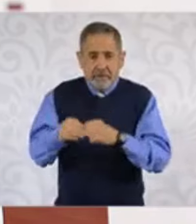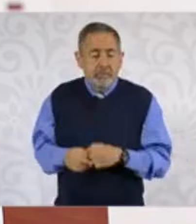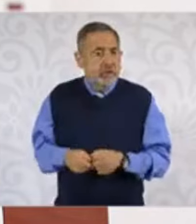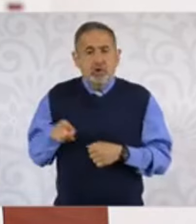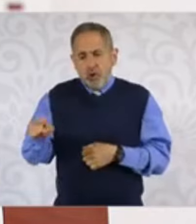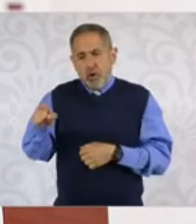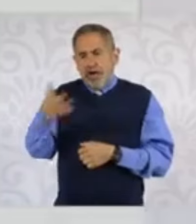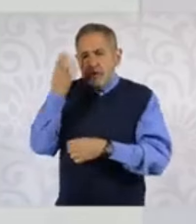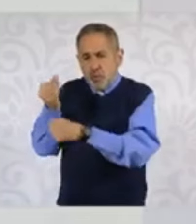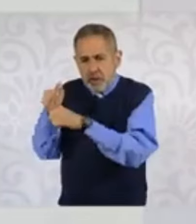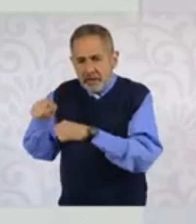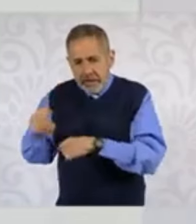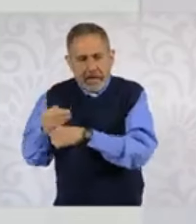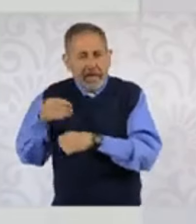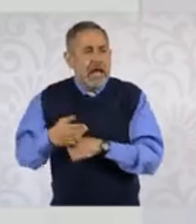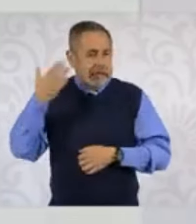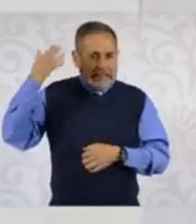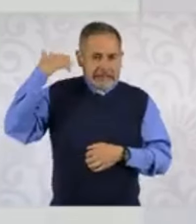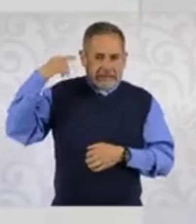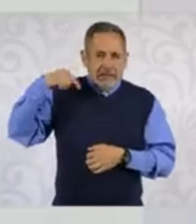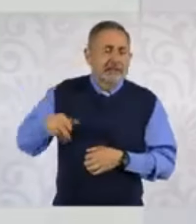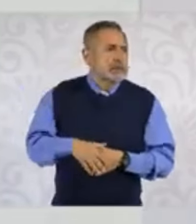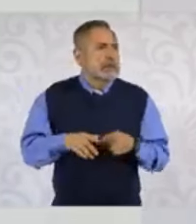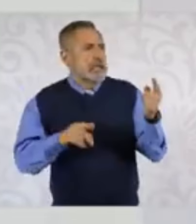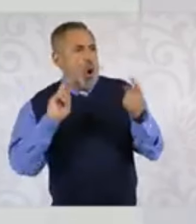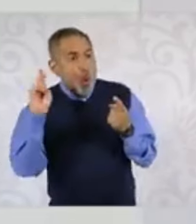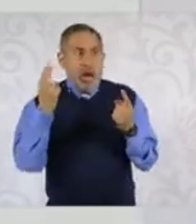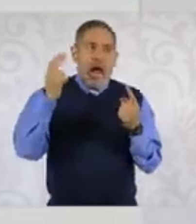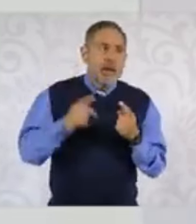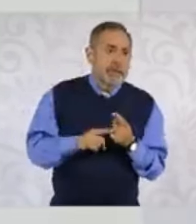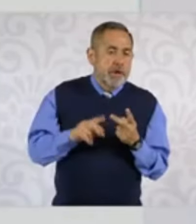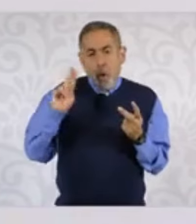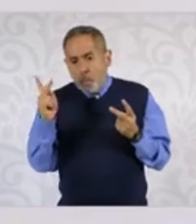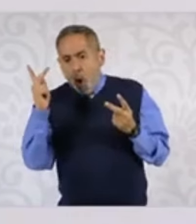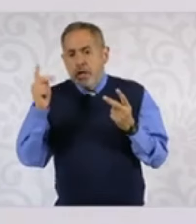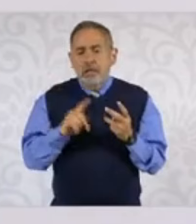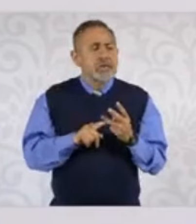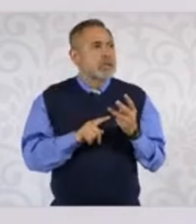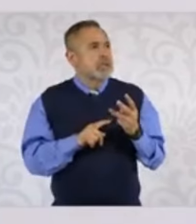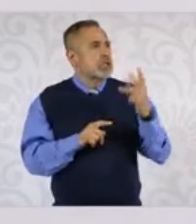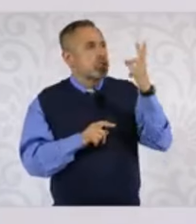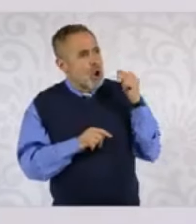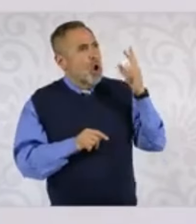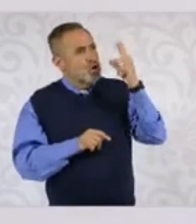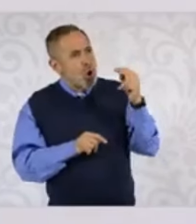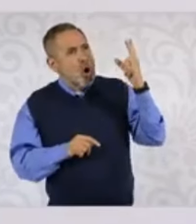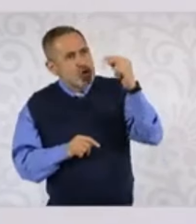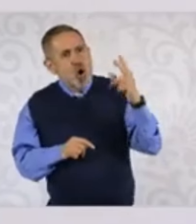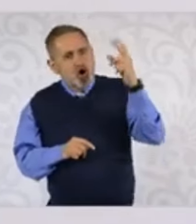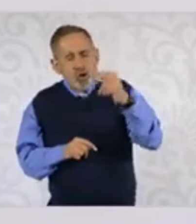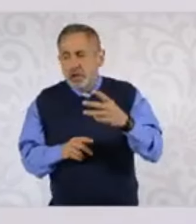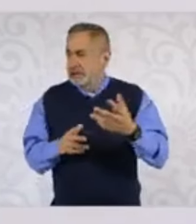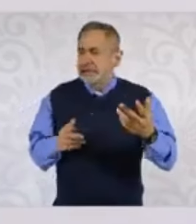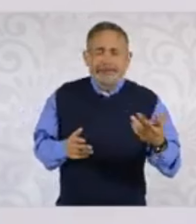ustedes llegar su pago. Esto significa que para el día 31, 100%, ustedes ya tienen que tener